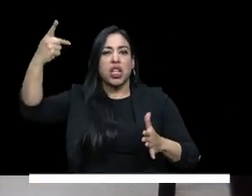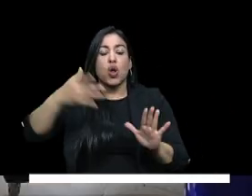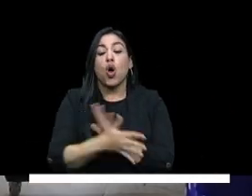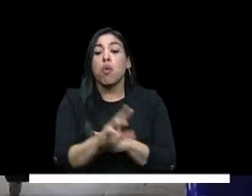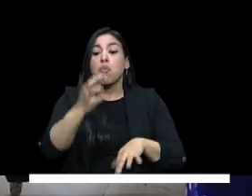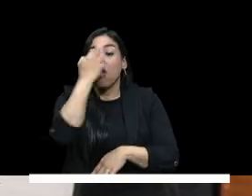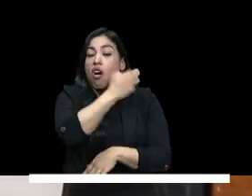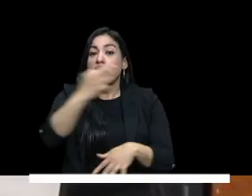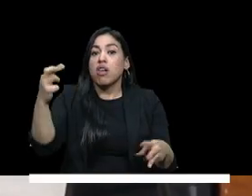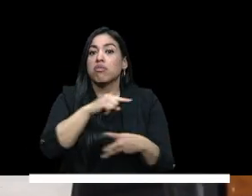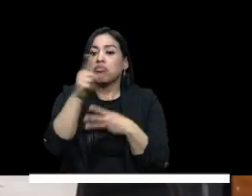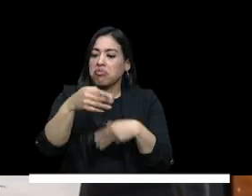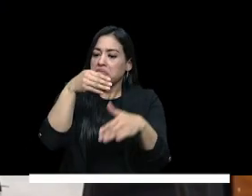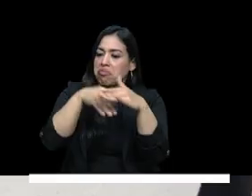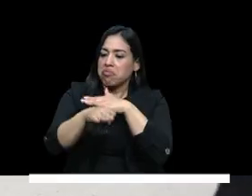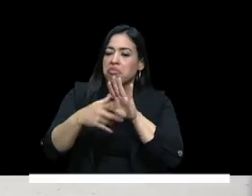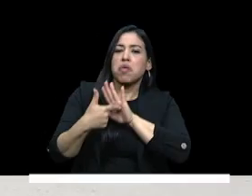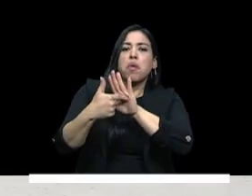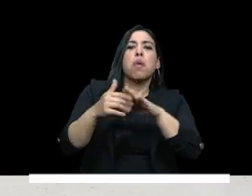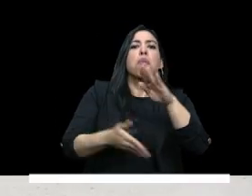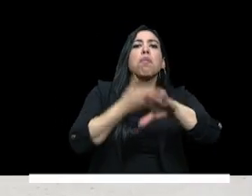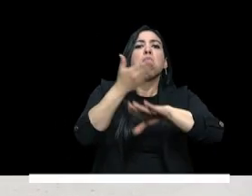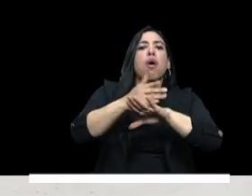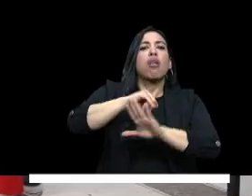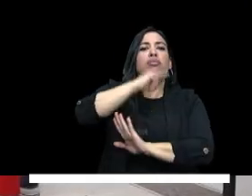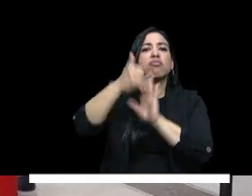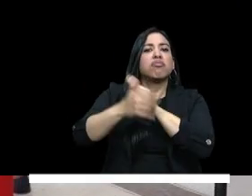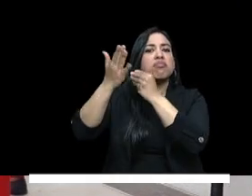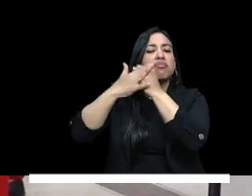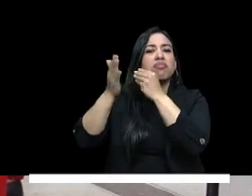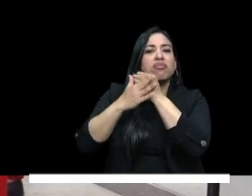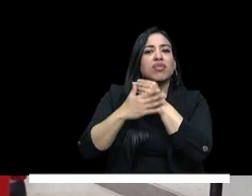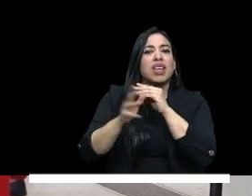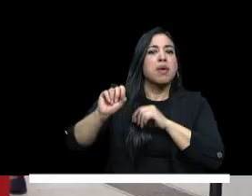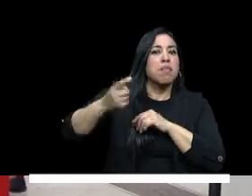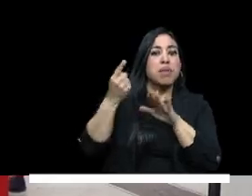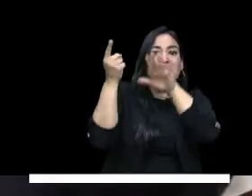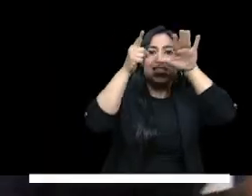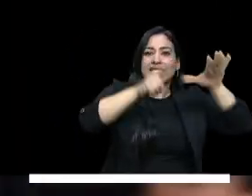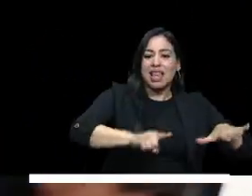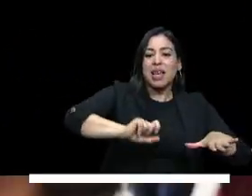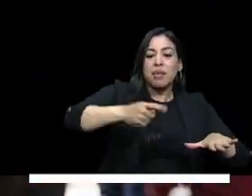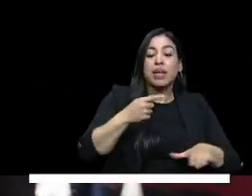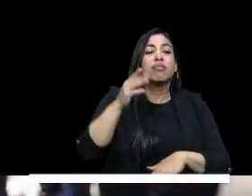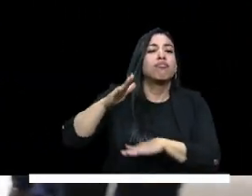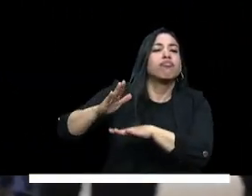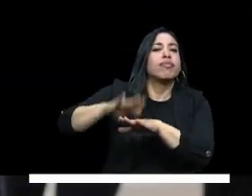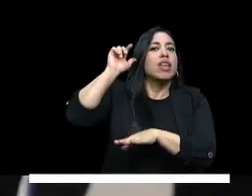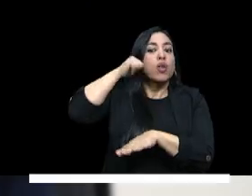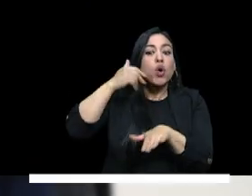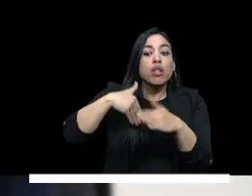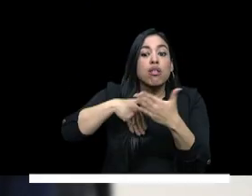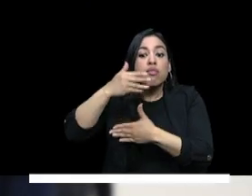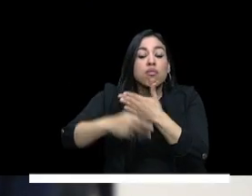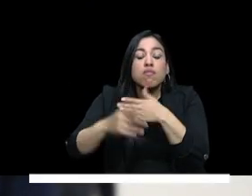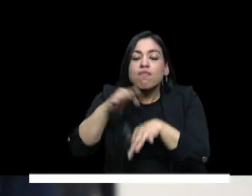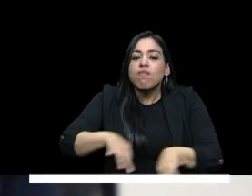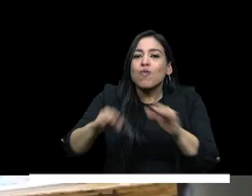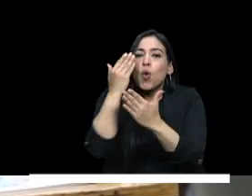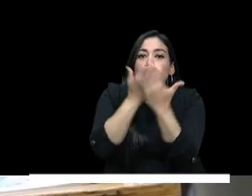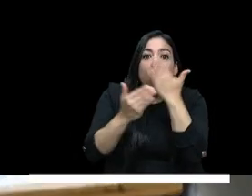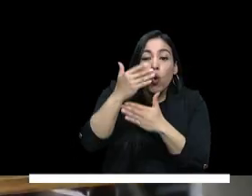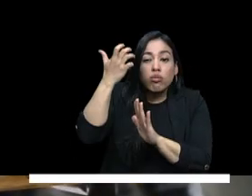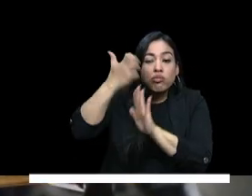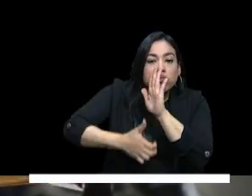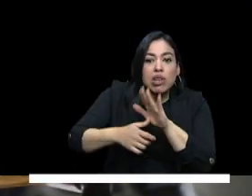y profesionales pudieran presentar la prueba saber pro y t y t en el primer semestre recordamos que esta prueba es necesaria para que